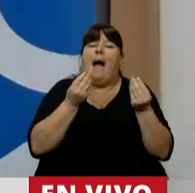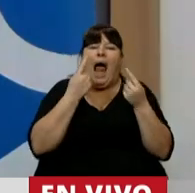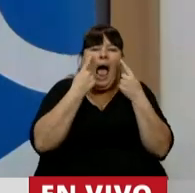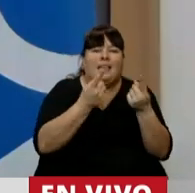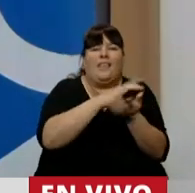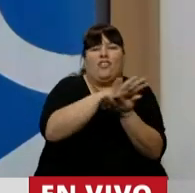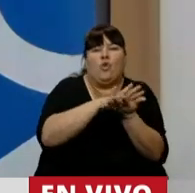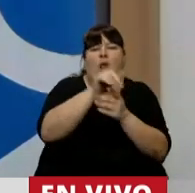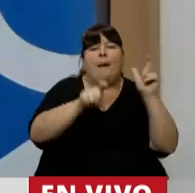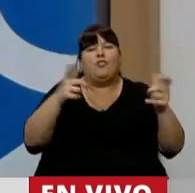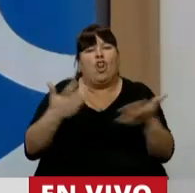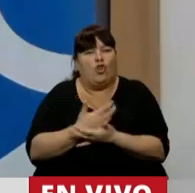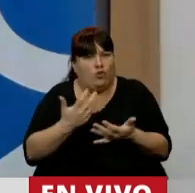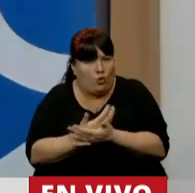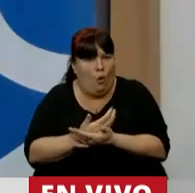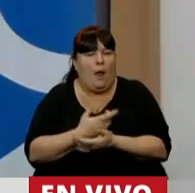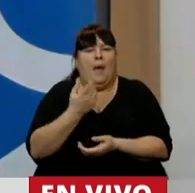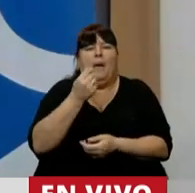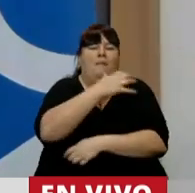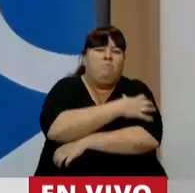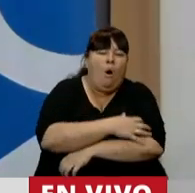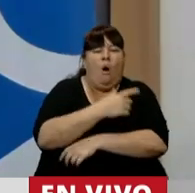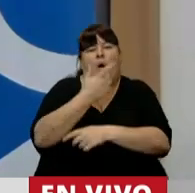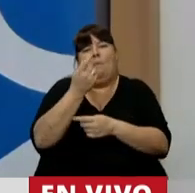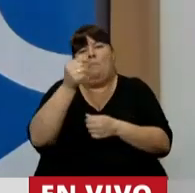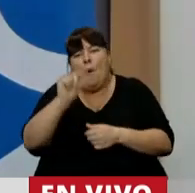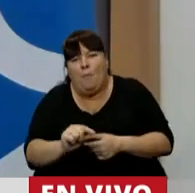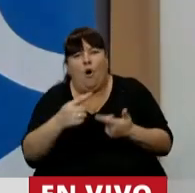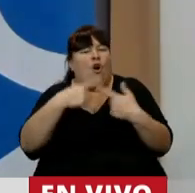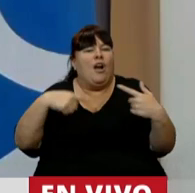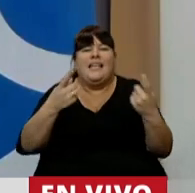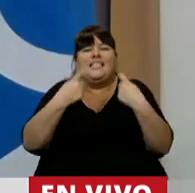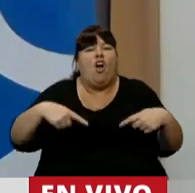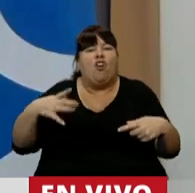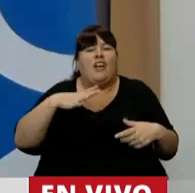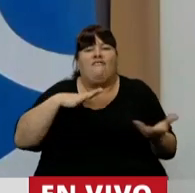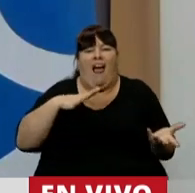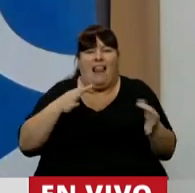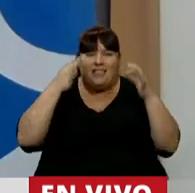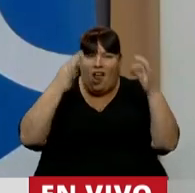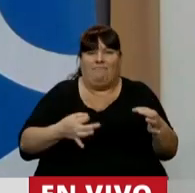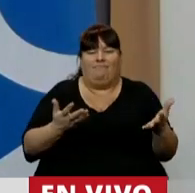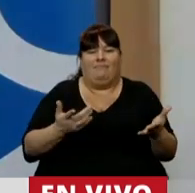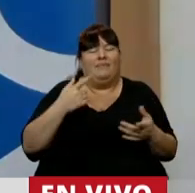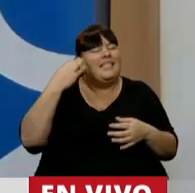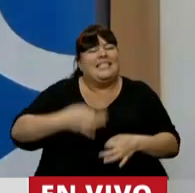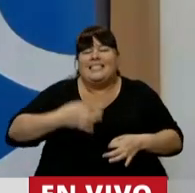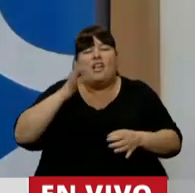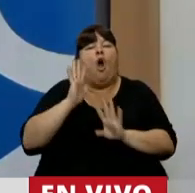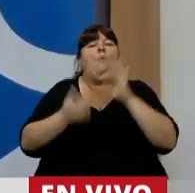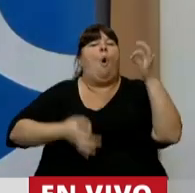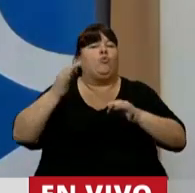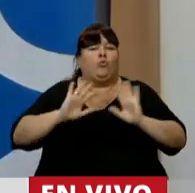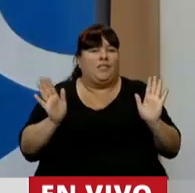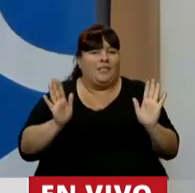atender a los que están sufriendo a los que menos tienen a los que tienen necesidades insatisfechas es de estricta justicia y por